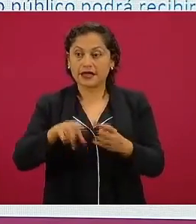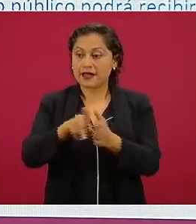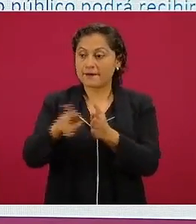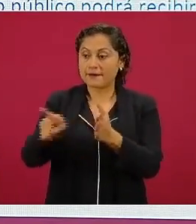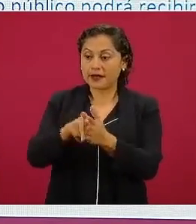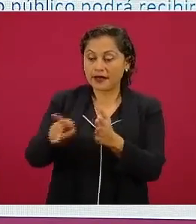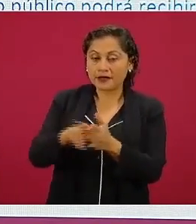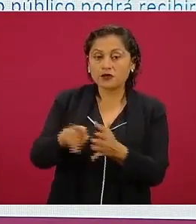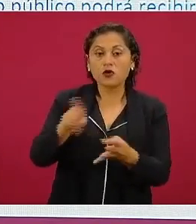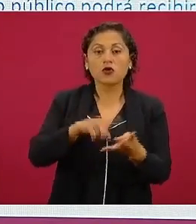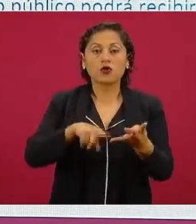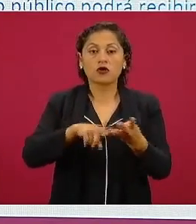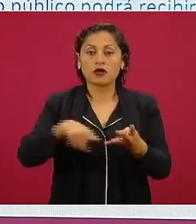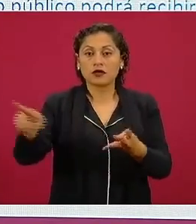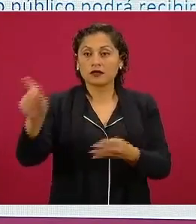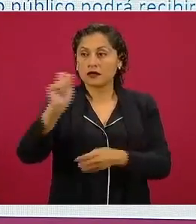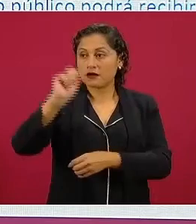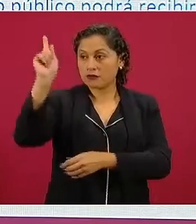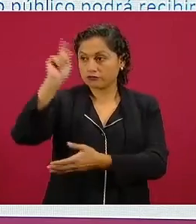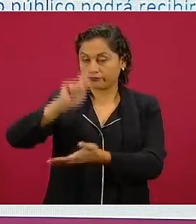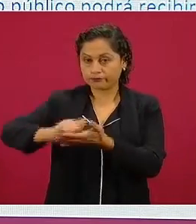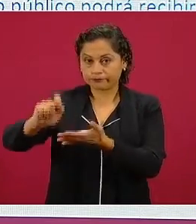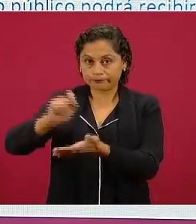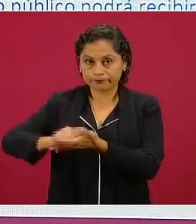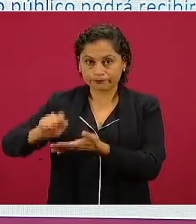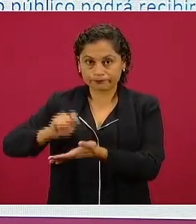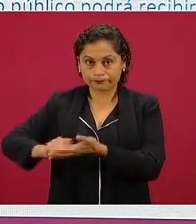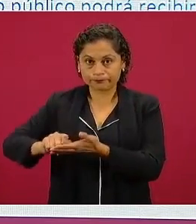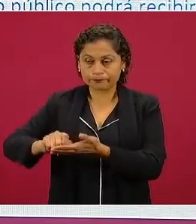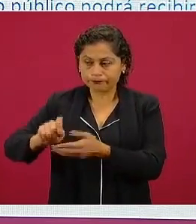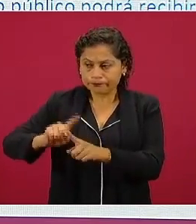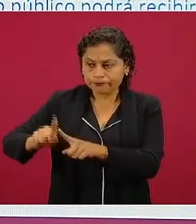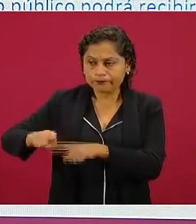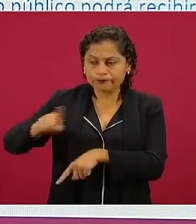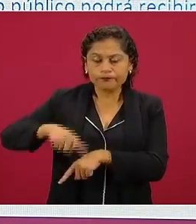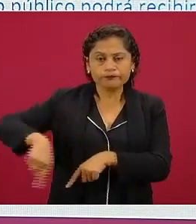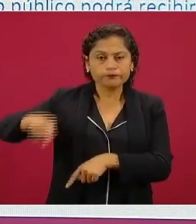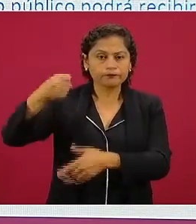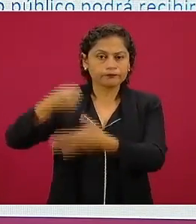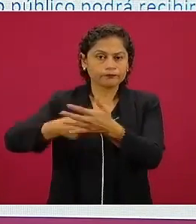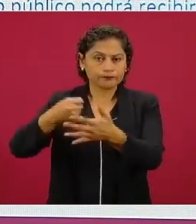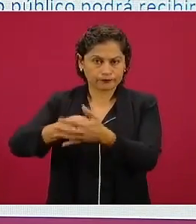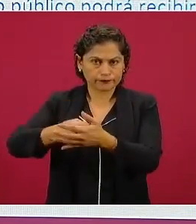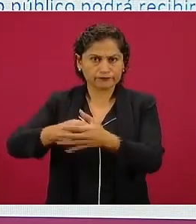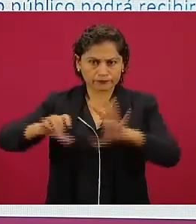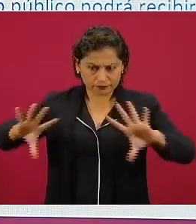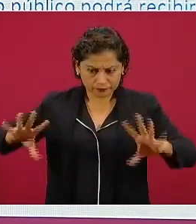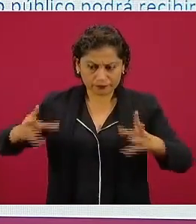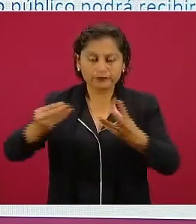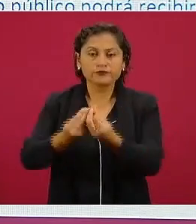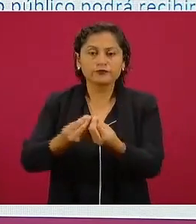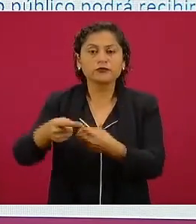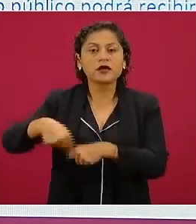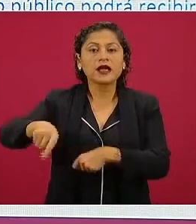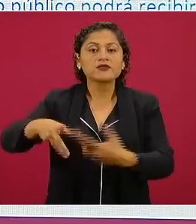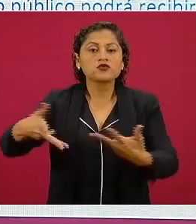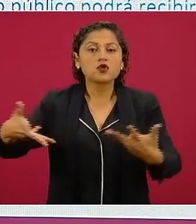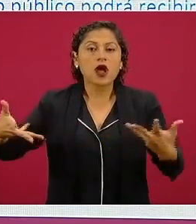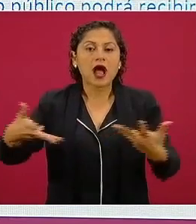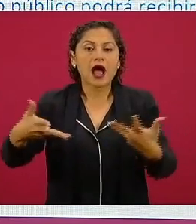y los intelectuales orgánicos estaban creando organismos